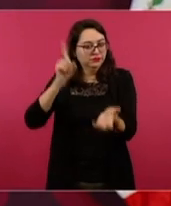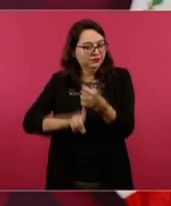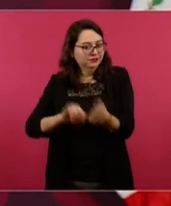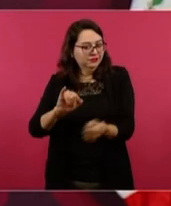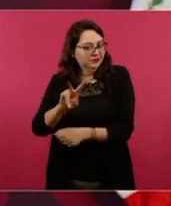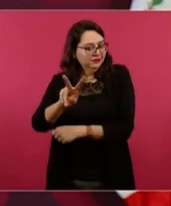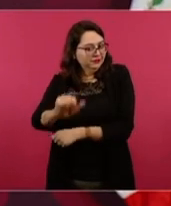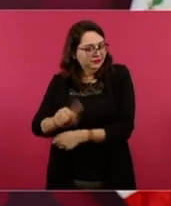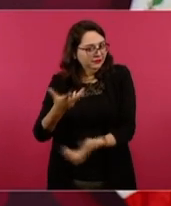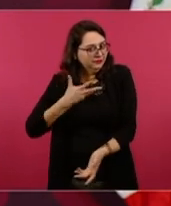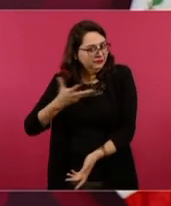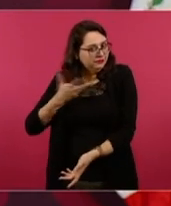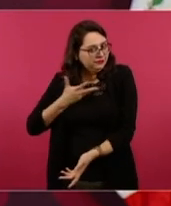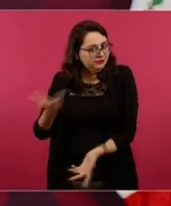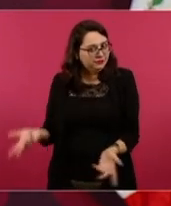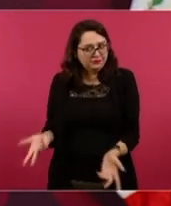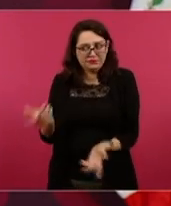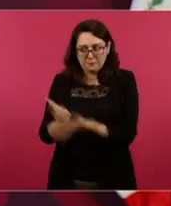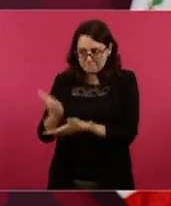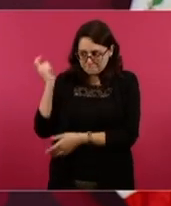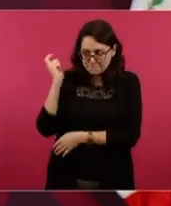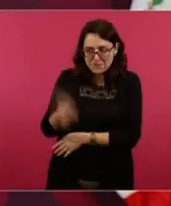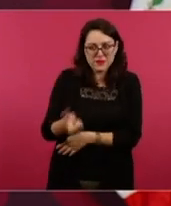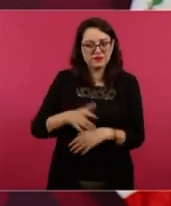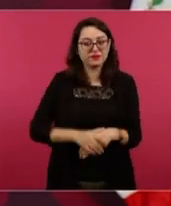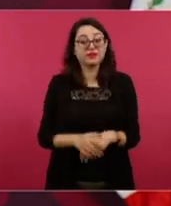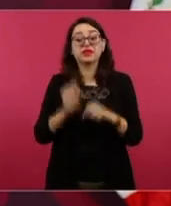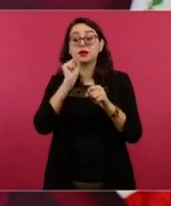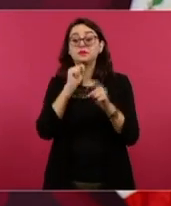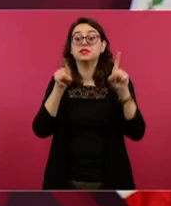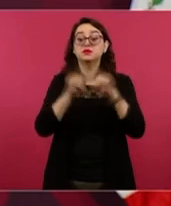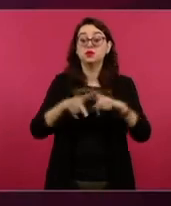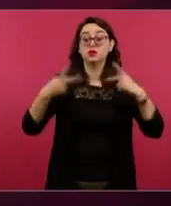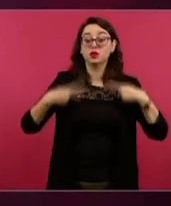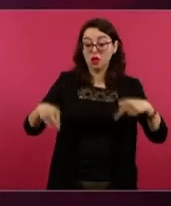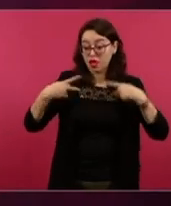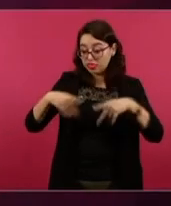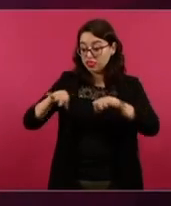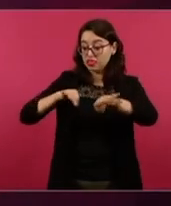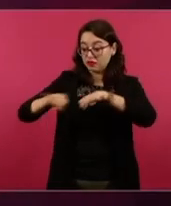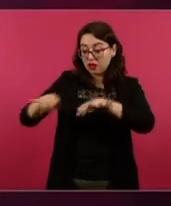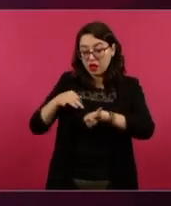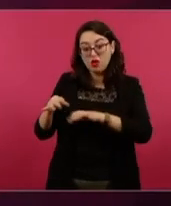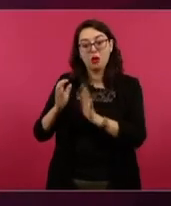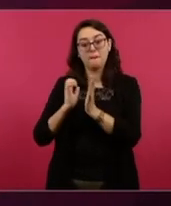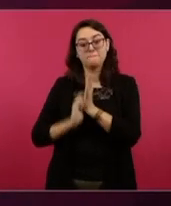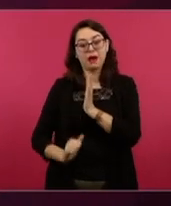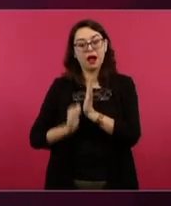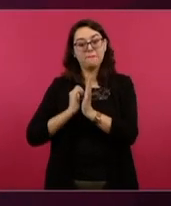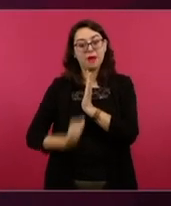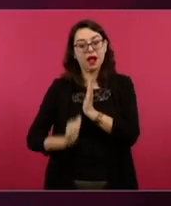y desde luego los trabajadores y los pequeños, medianos, comerciantes.